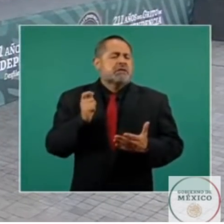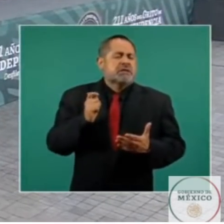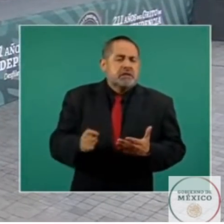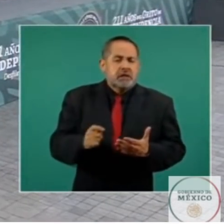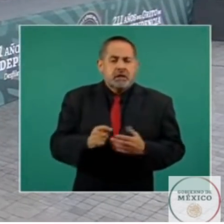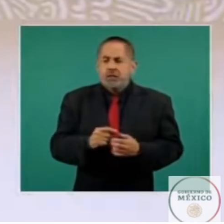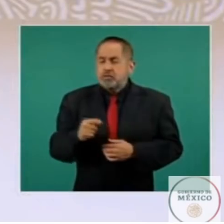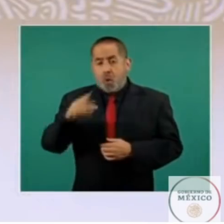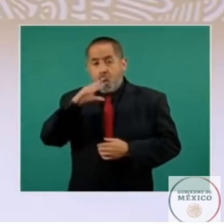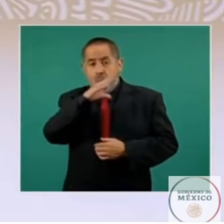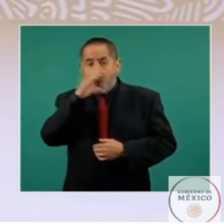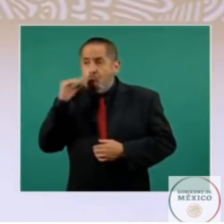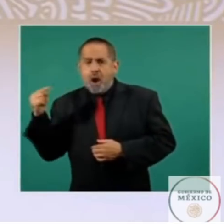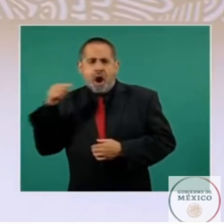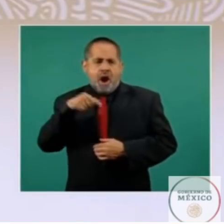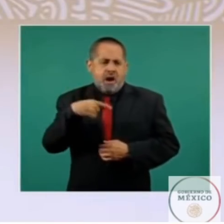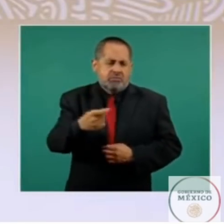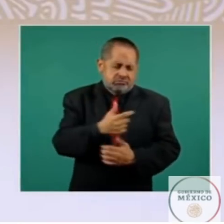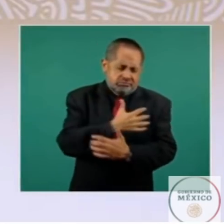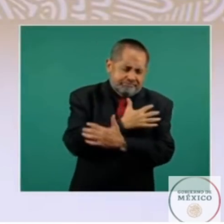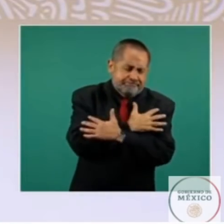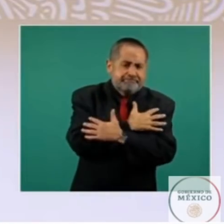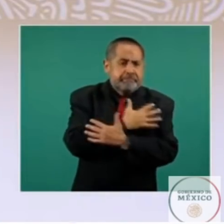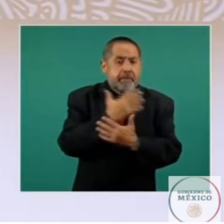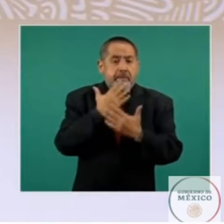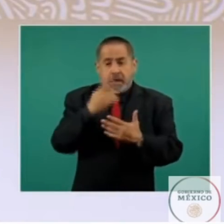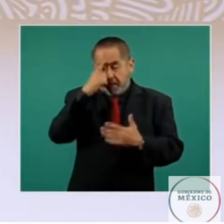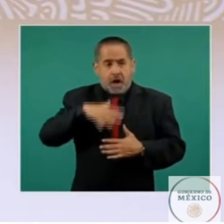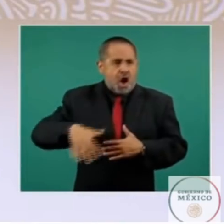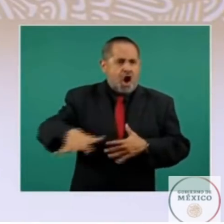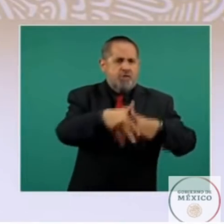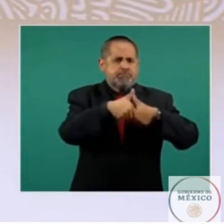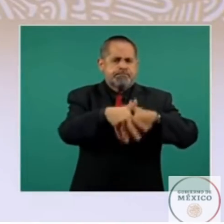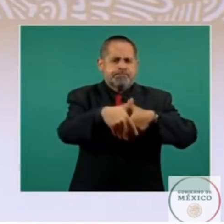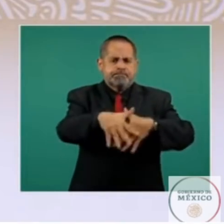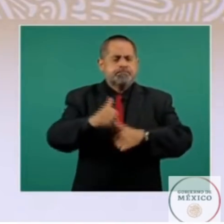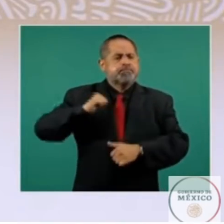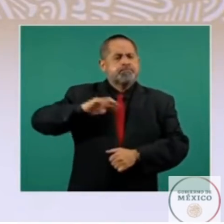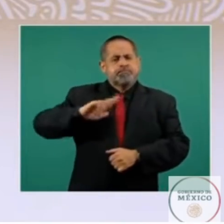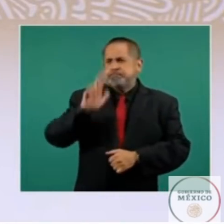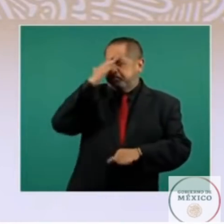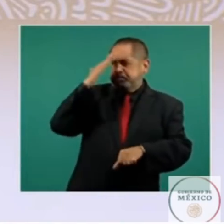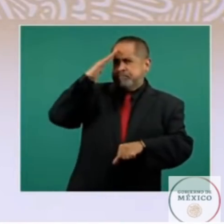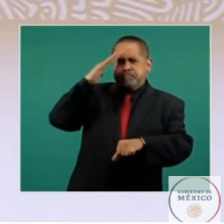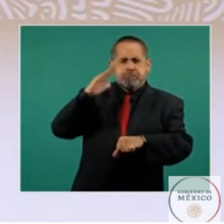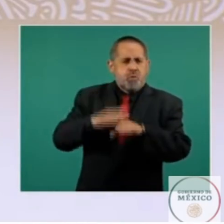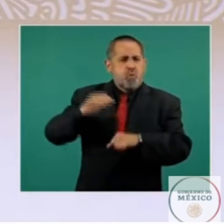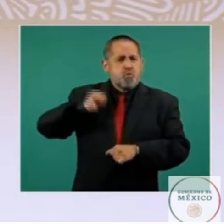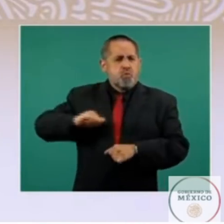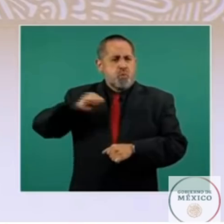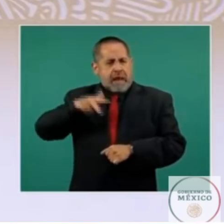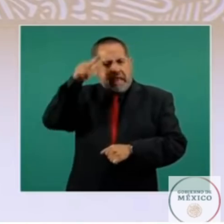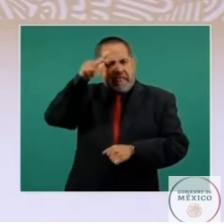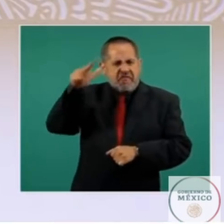agradecido de Cuba a tus hermosas celebraciones patrias por aquel grito de dolores que tanto afán libertario despertó